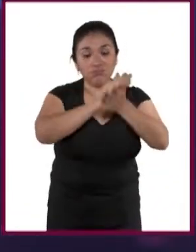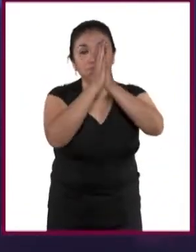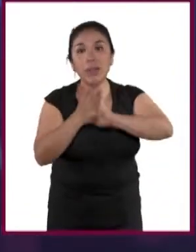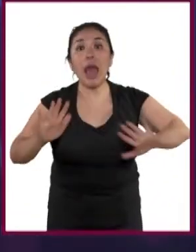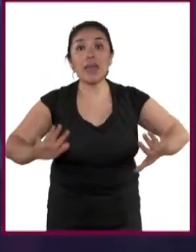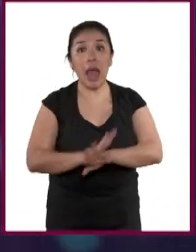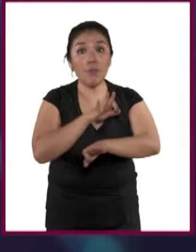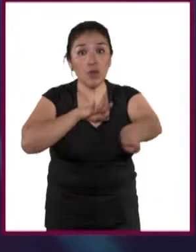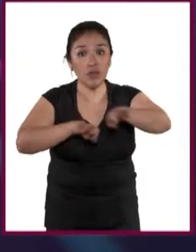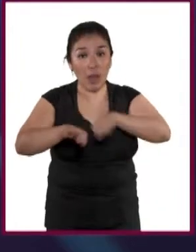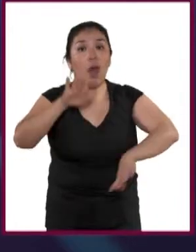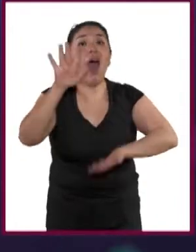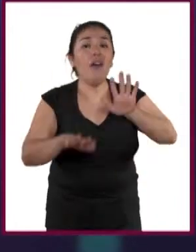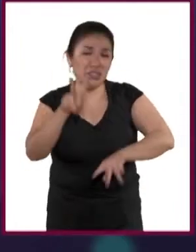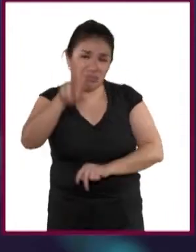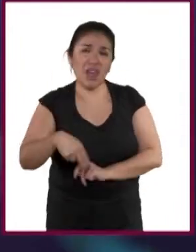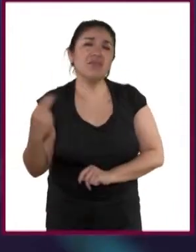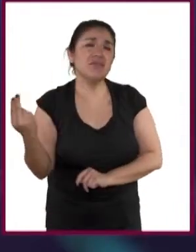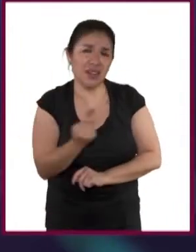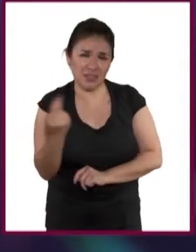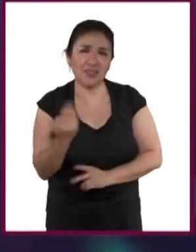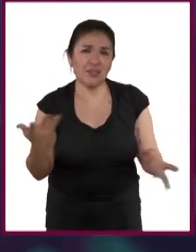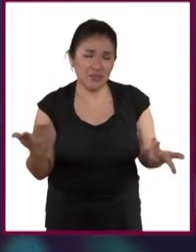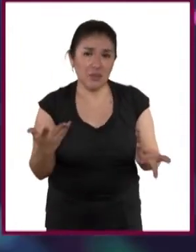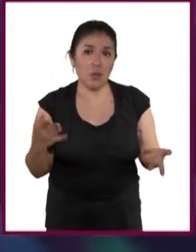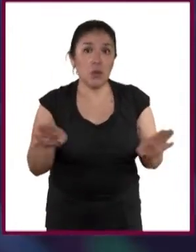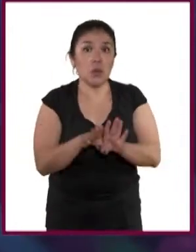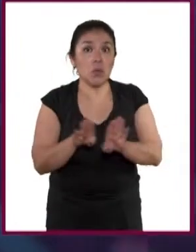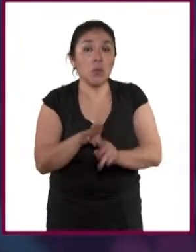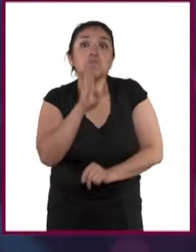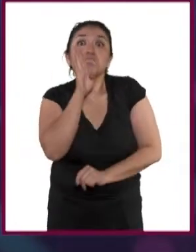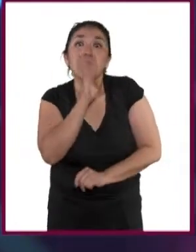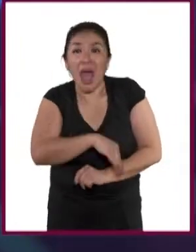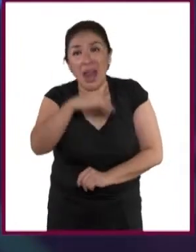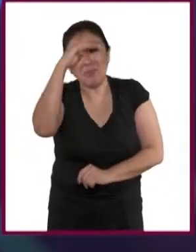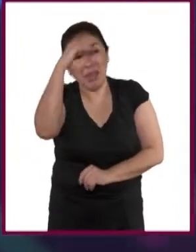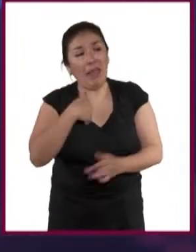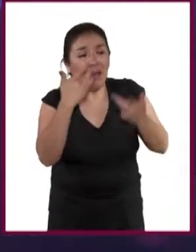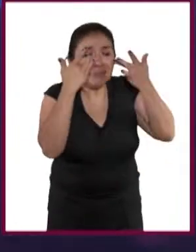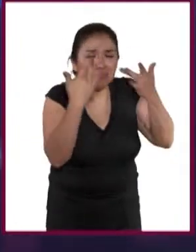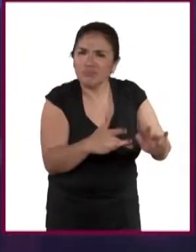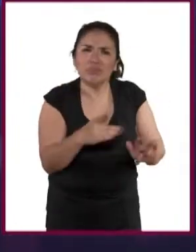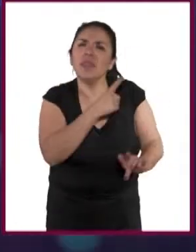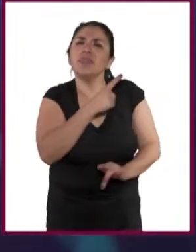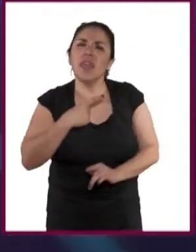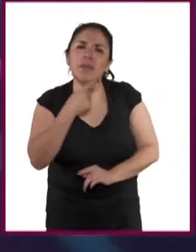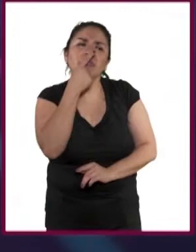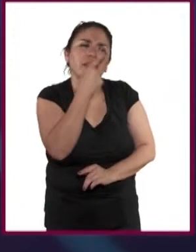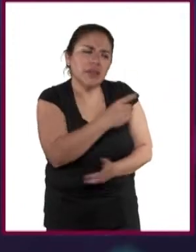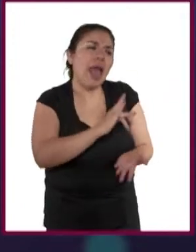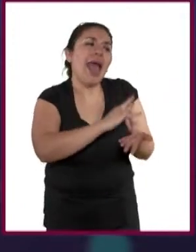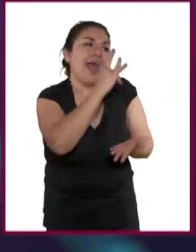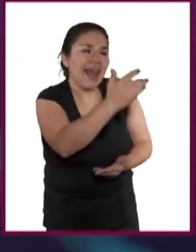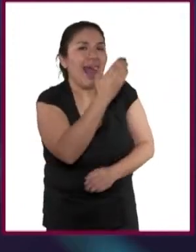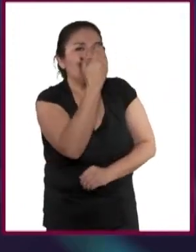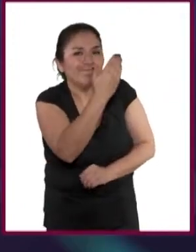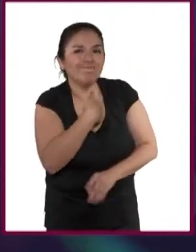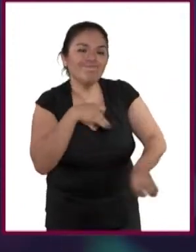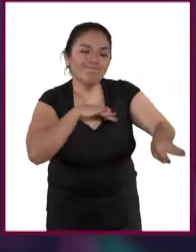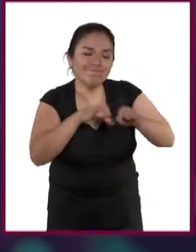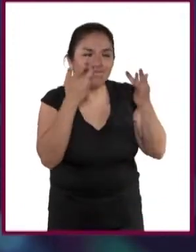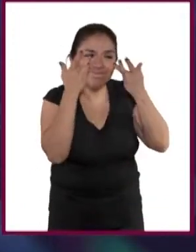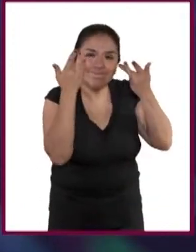otro muchas veces es necesario. Para nada es malo. Hay que ser agradecido sin saber terminar bien en tus distintos